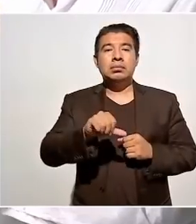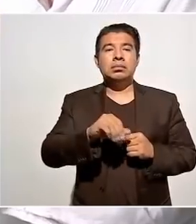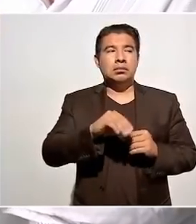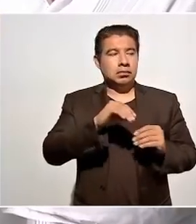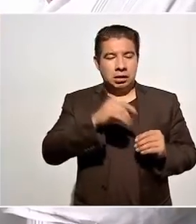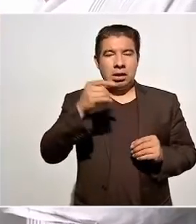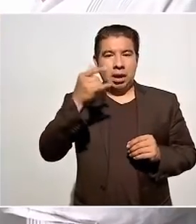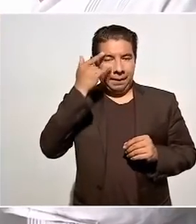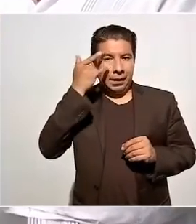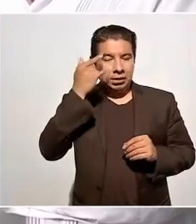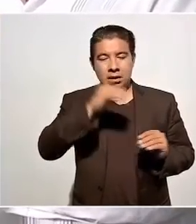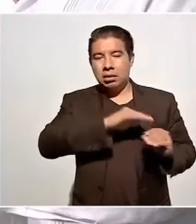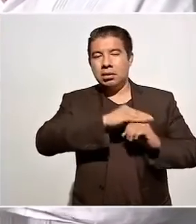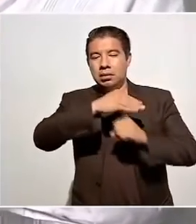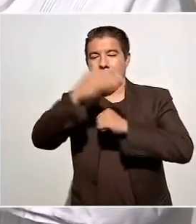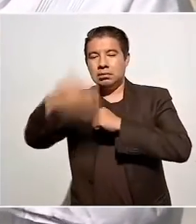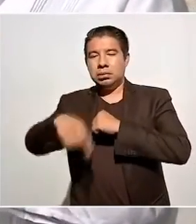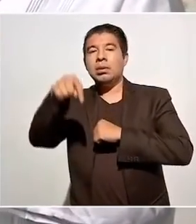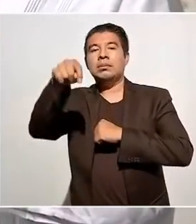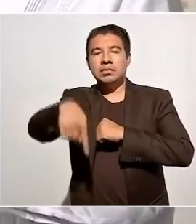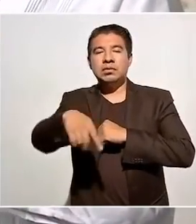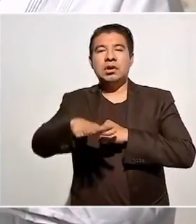Campeche y terminamos aquí.